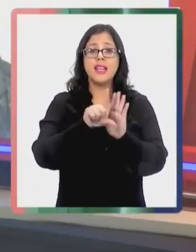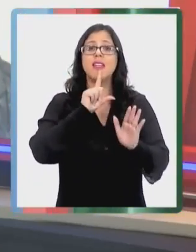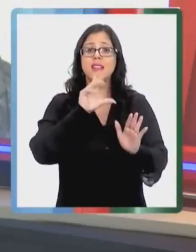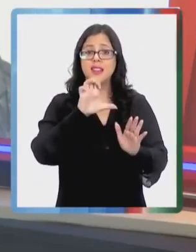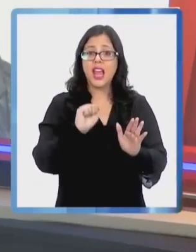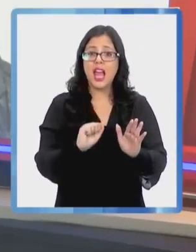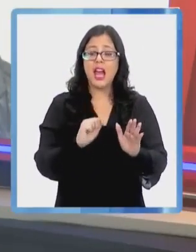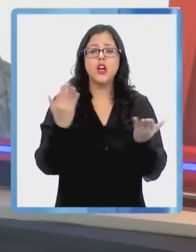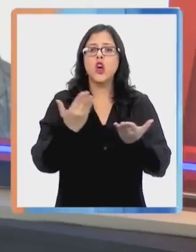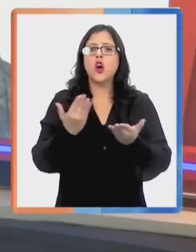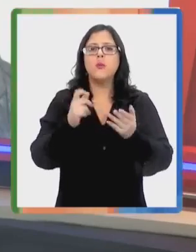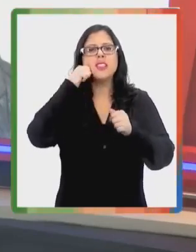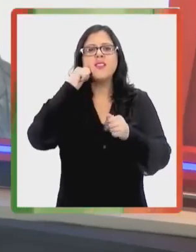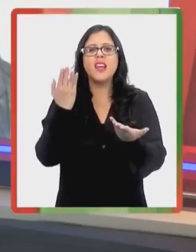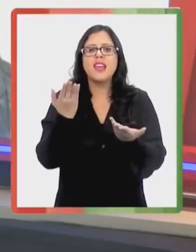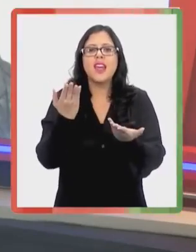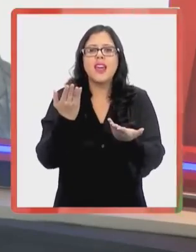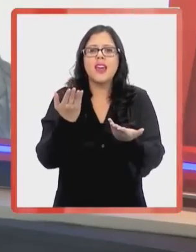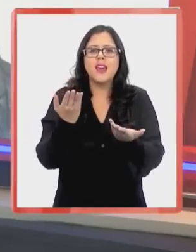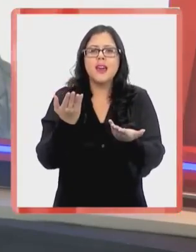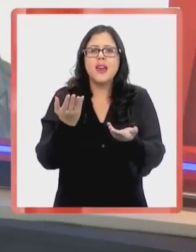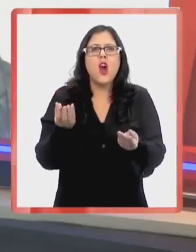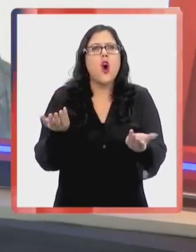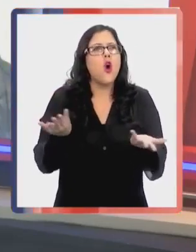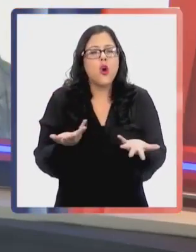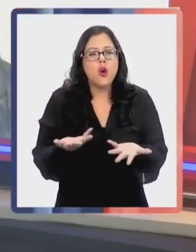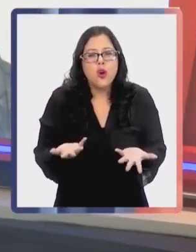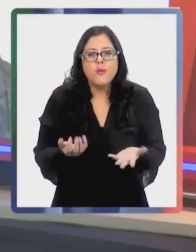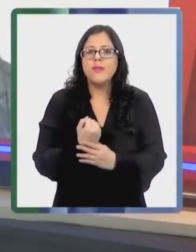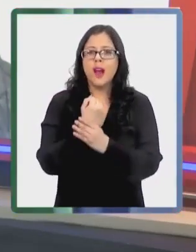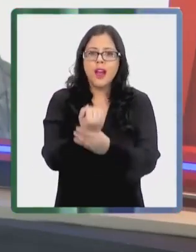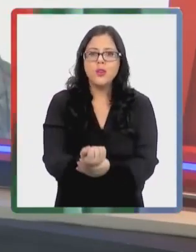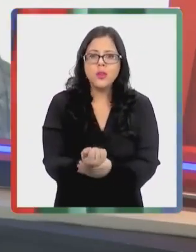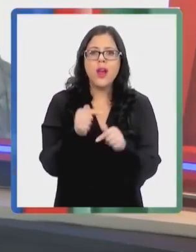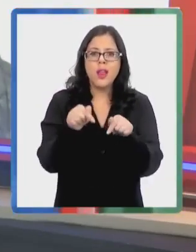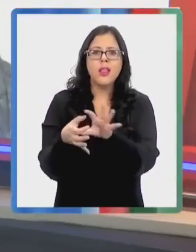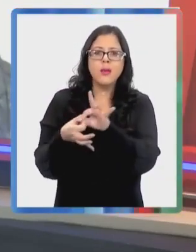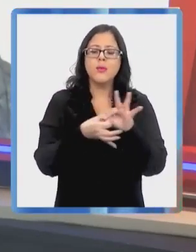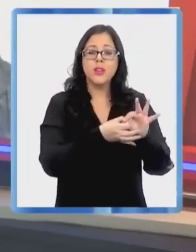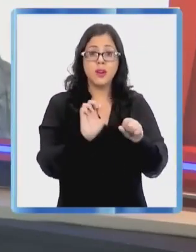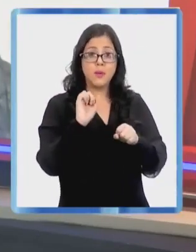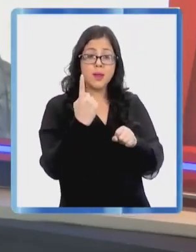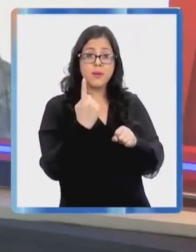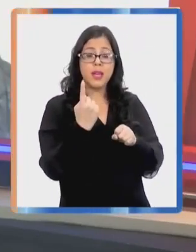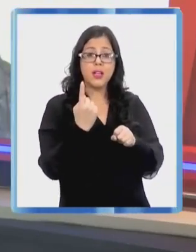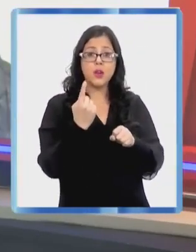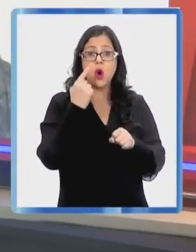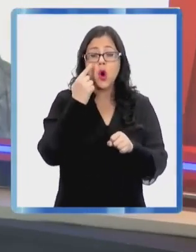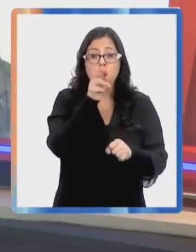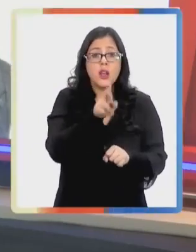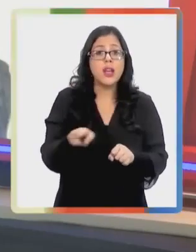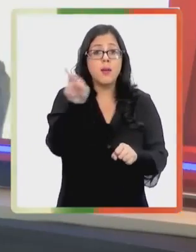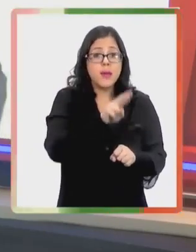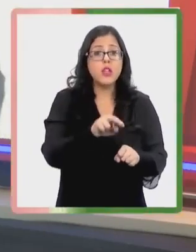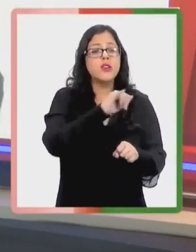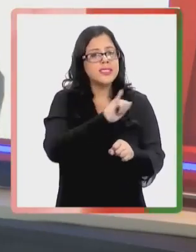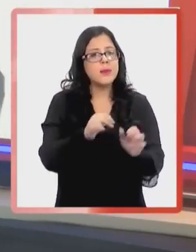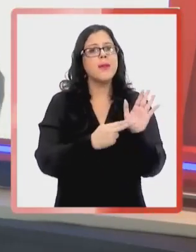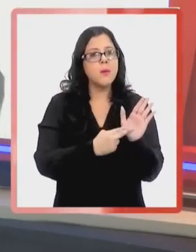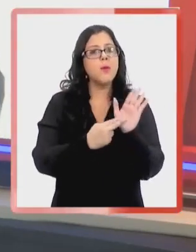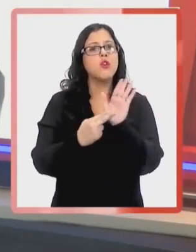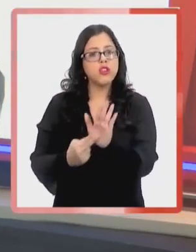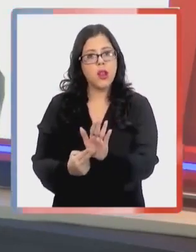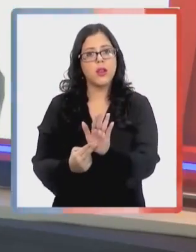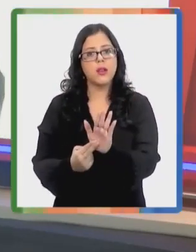la ley TEA, ¿verdad? ¿Cómo marca un antes y un después? ¿De qué manera ayuda en esta causa? Primero, yo insisto siempre en